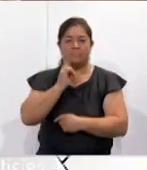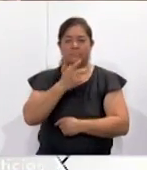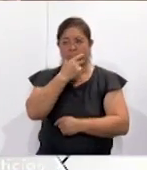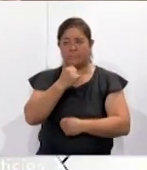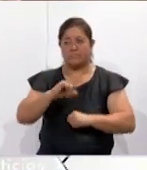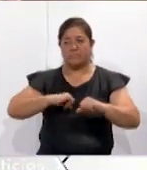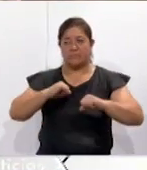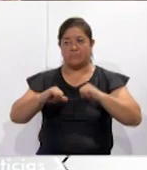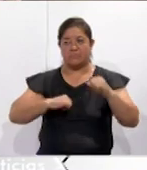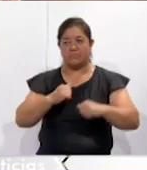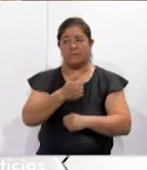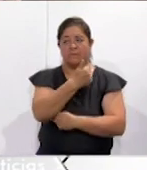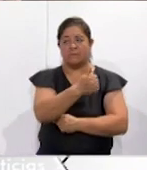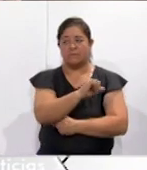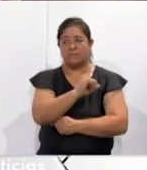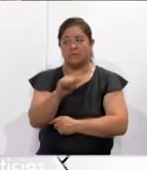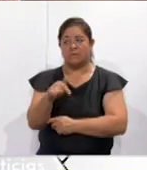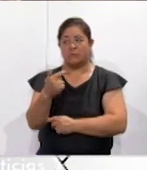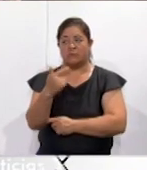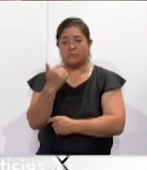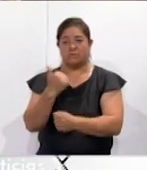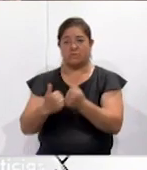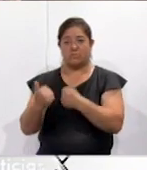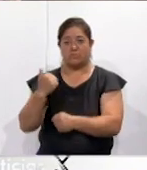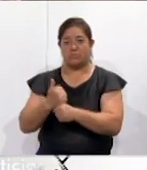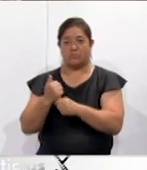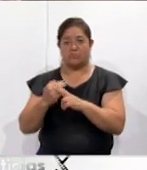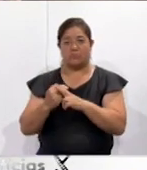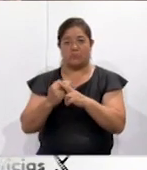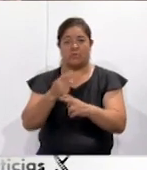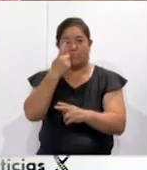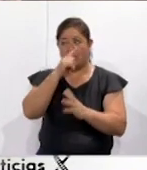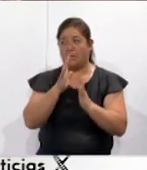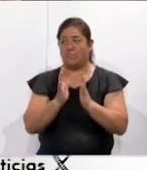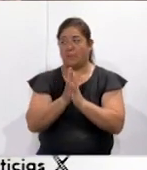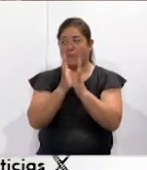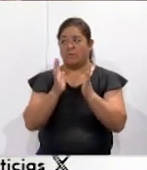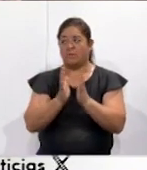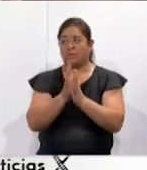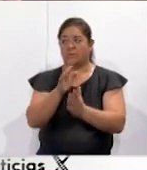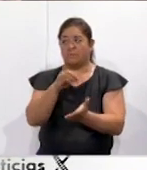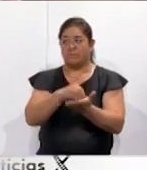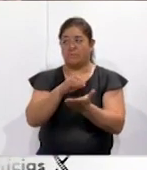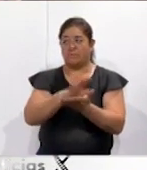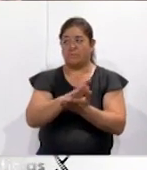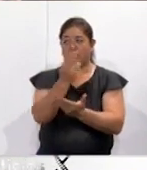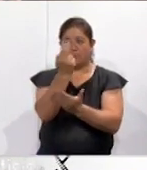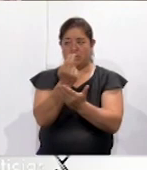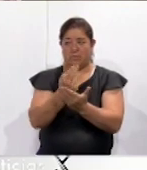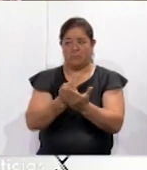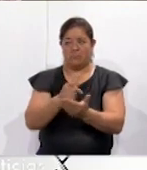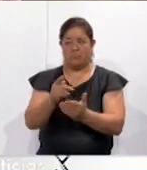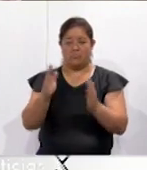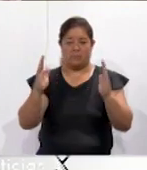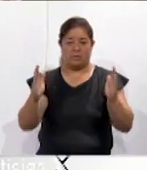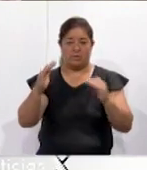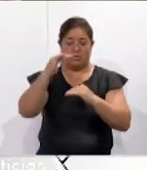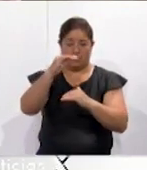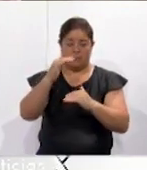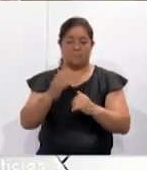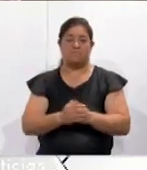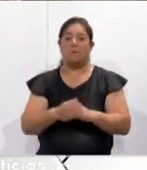adolescentes de entre 6 a 12 años de edad a fin de que puedan participar plasmando en un dibujo, en una hoja tamaño carta